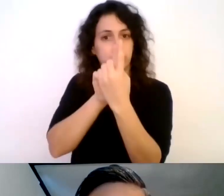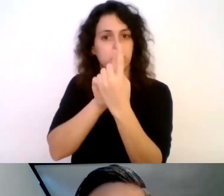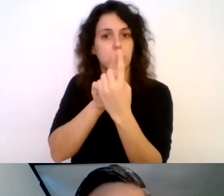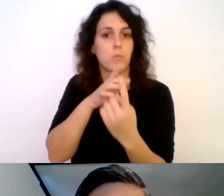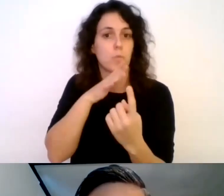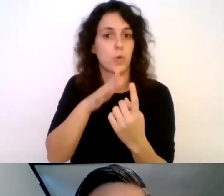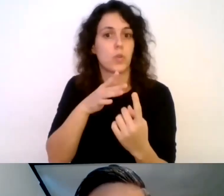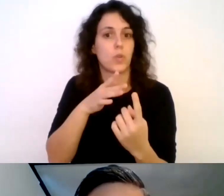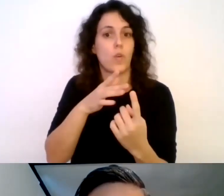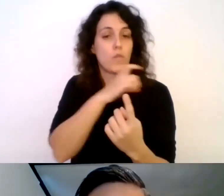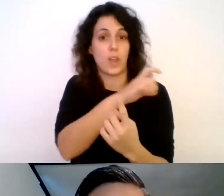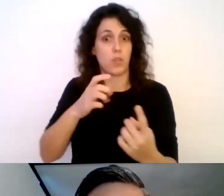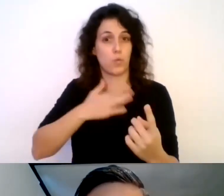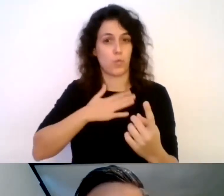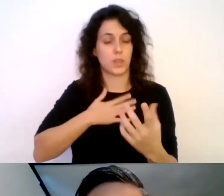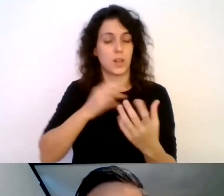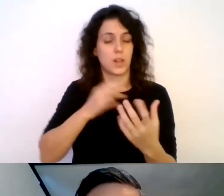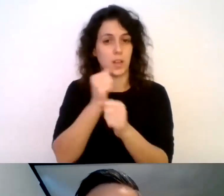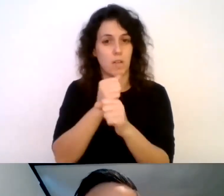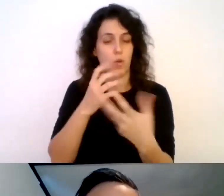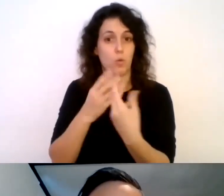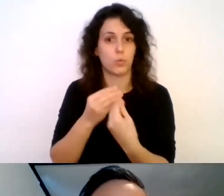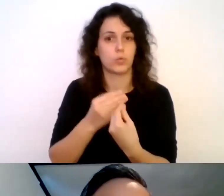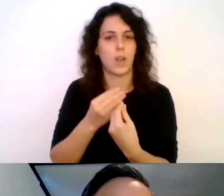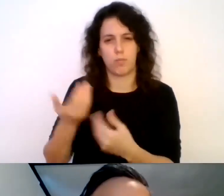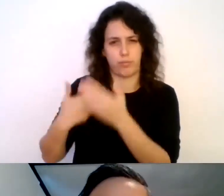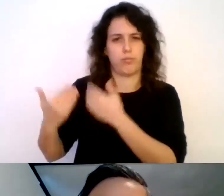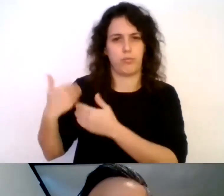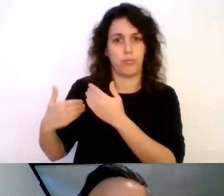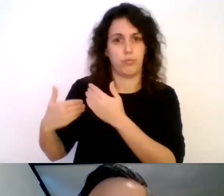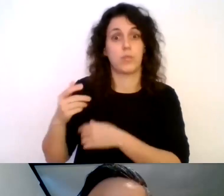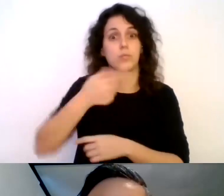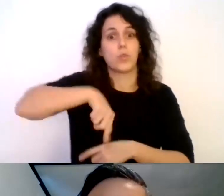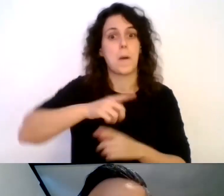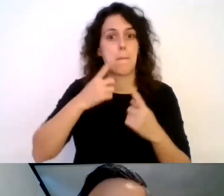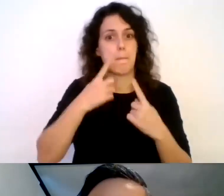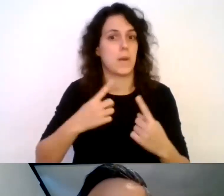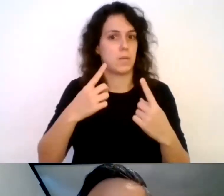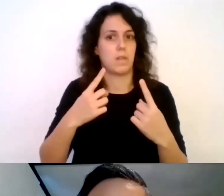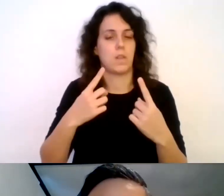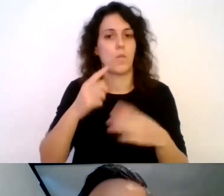nuestra fundación hace muchos años y fue uno de los pioneros del buceo en España.